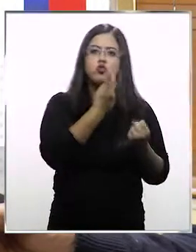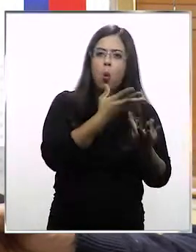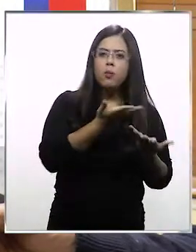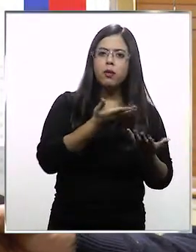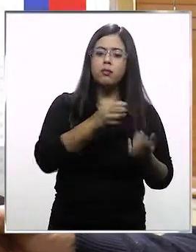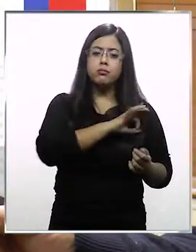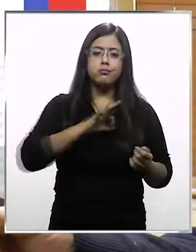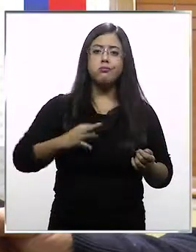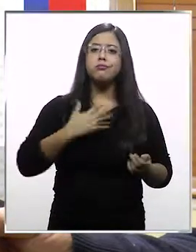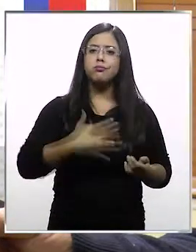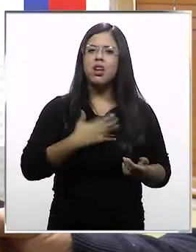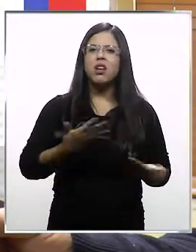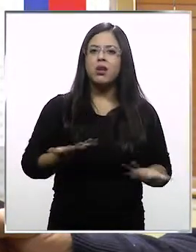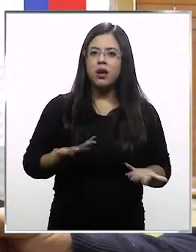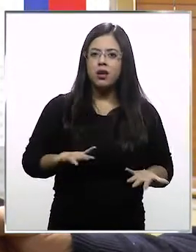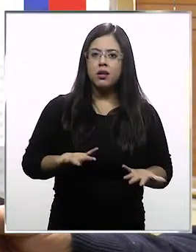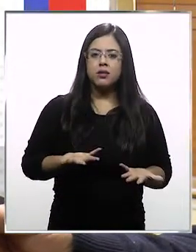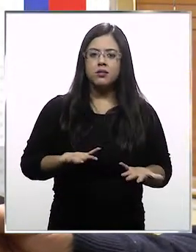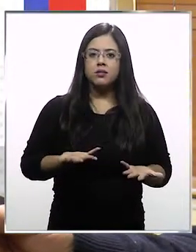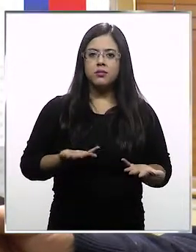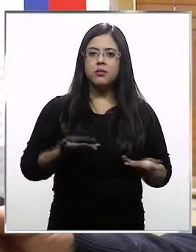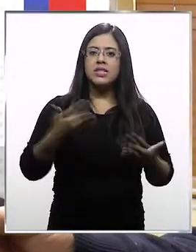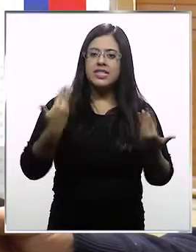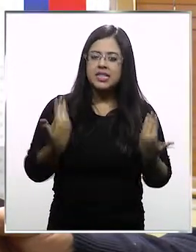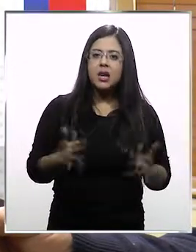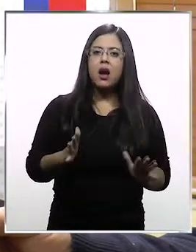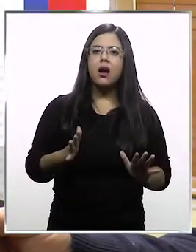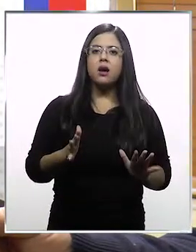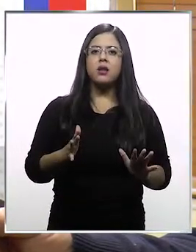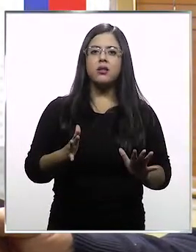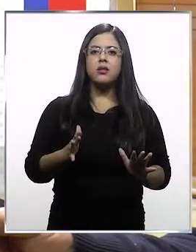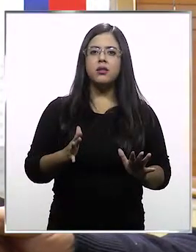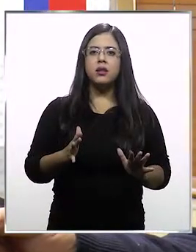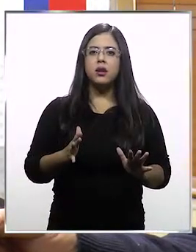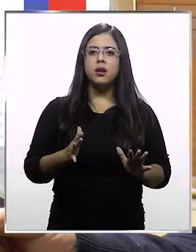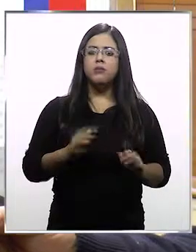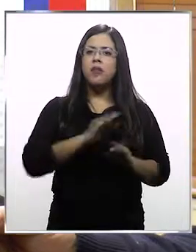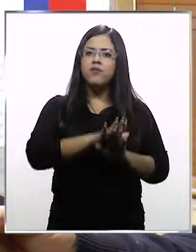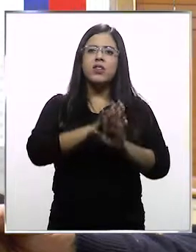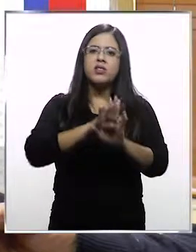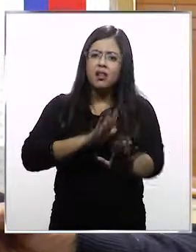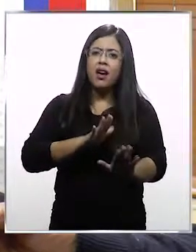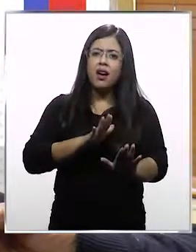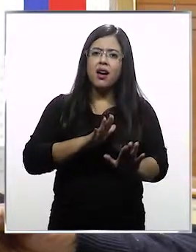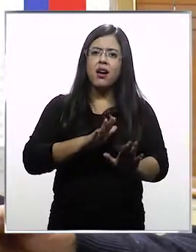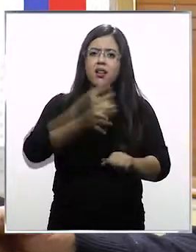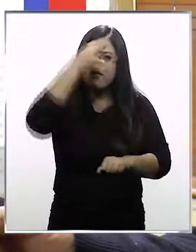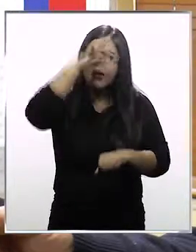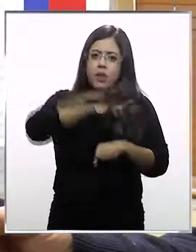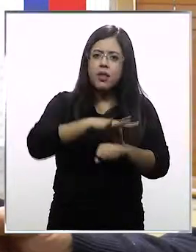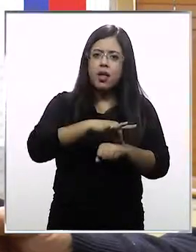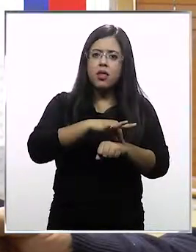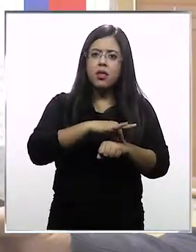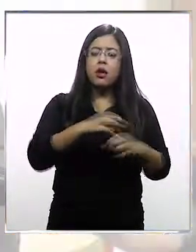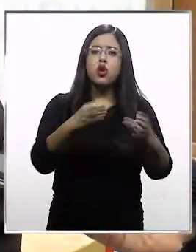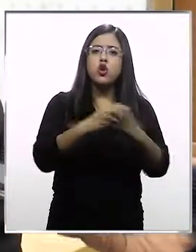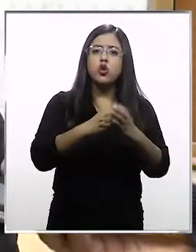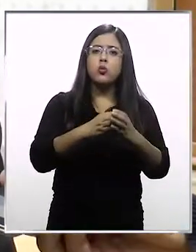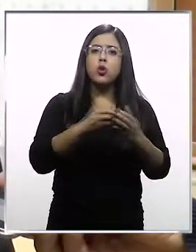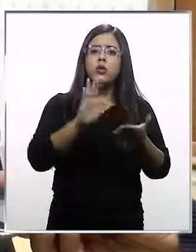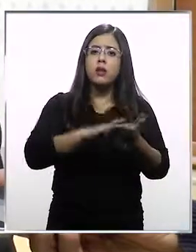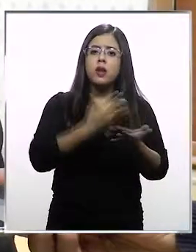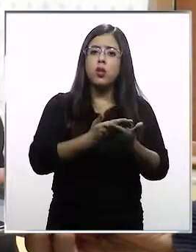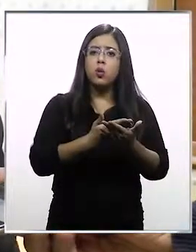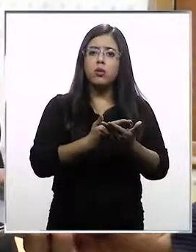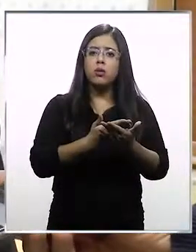quedarnos mirando las cifras, lo que el ministro quiere es darle un quiebre a esta tendencia. El